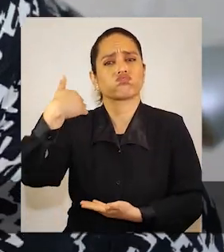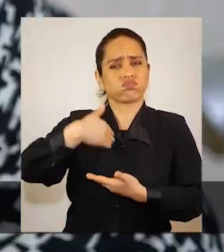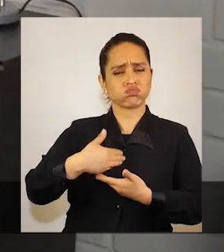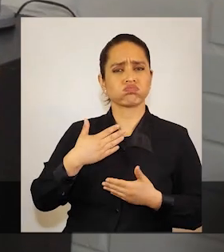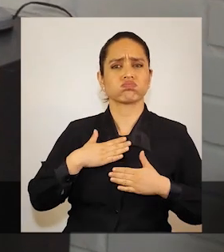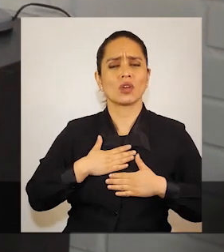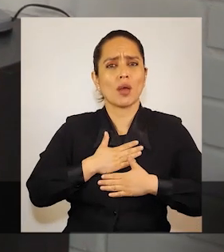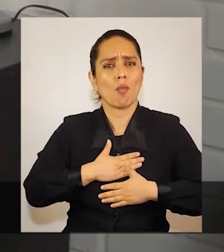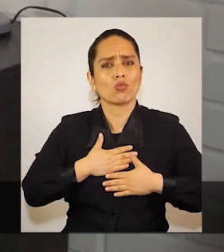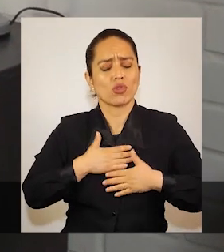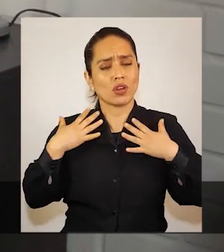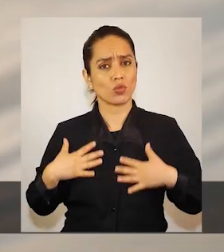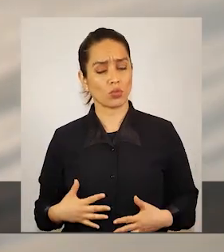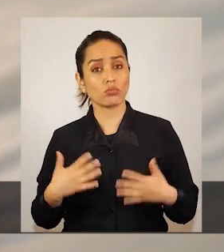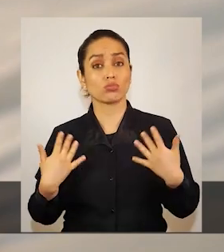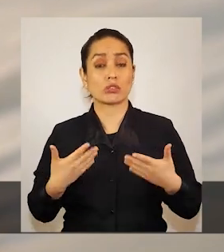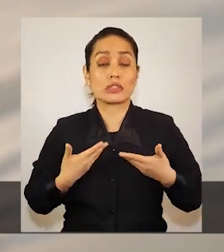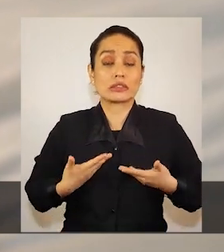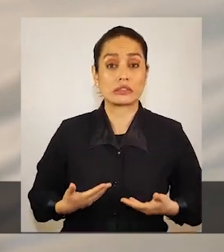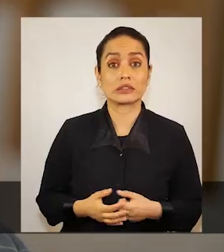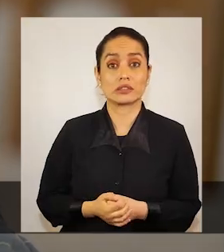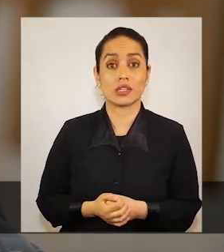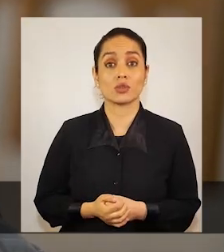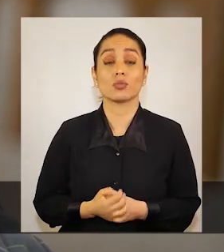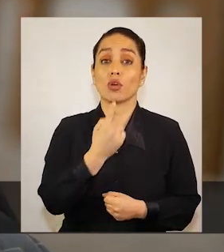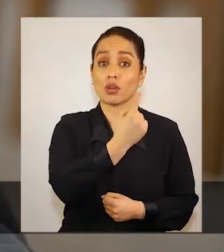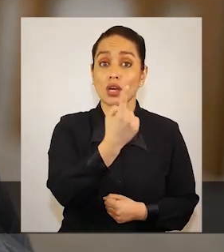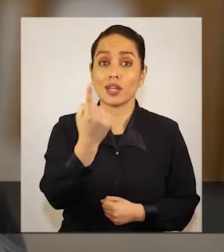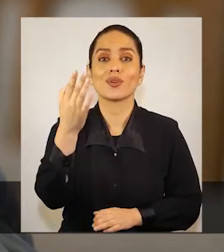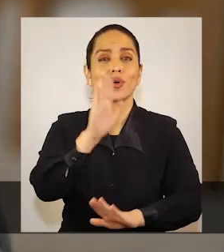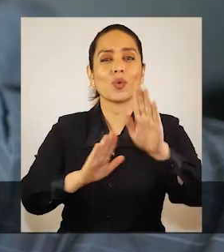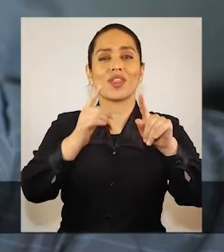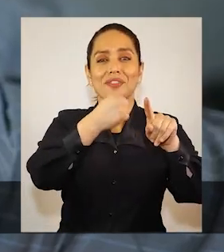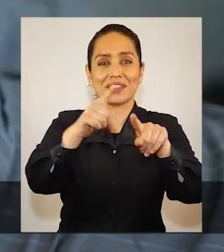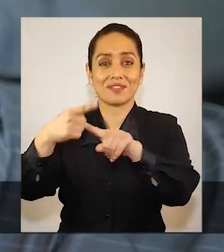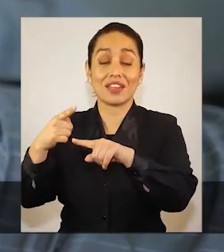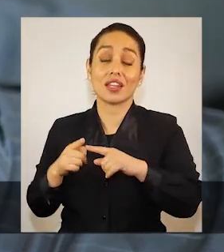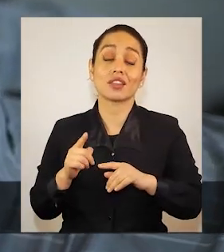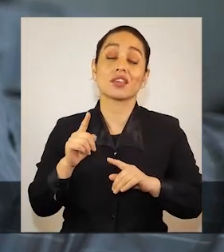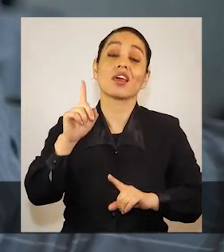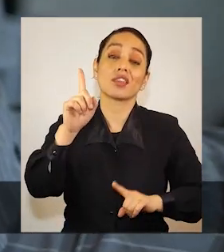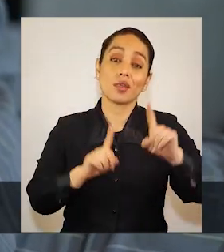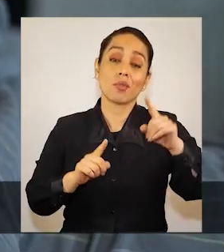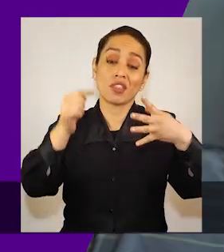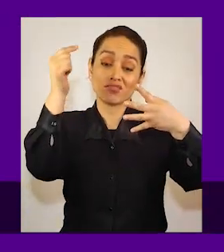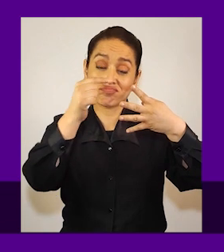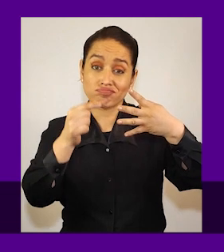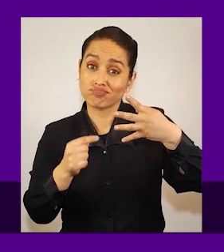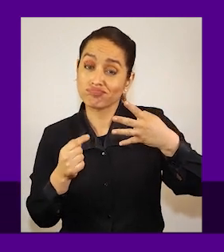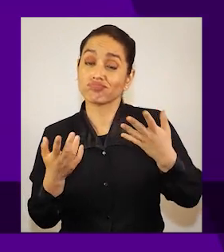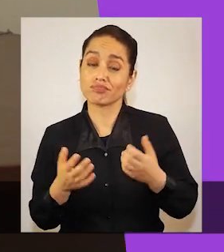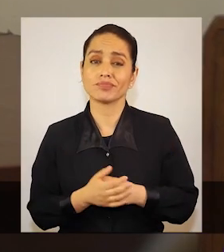y emocional importante. Sin embargo, cada persona cuida de forma distinta y depende de muchos factores.